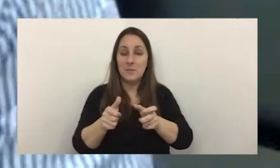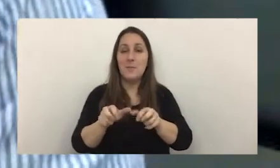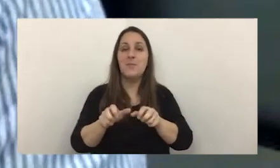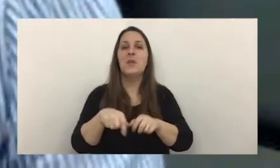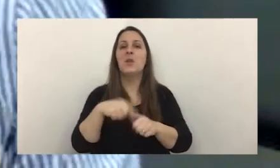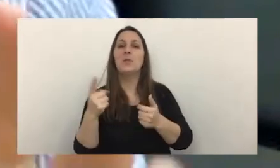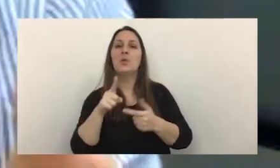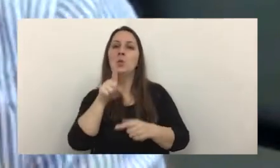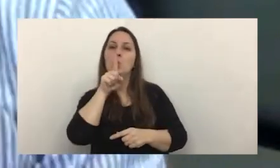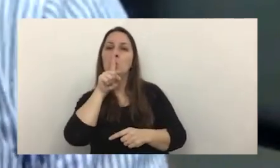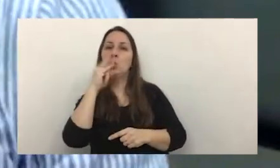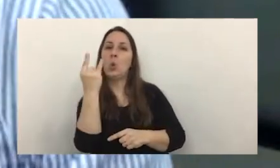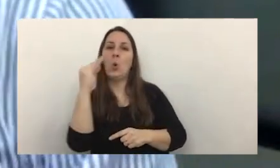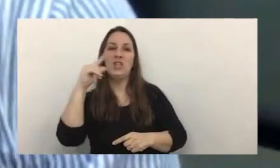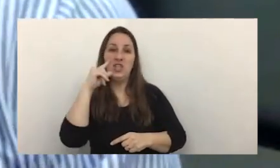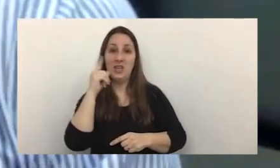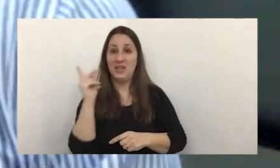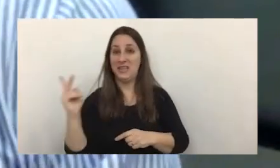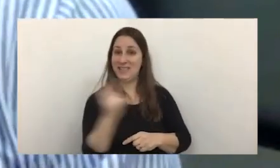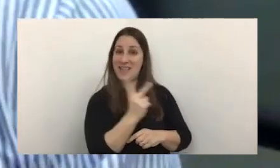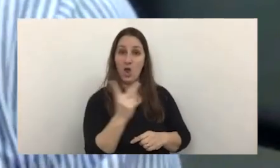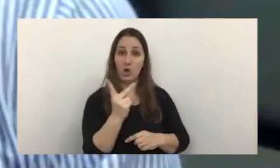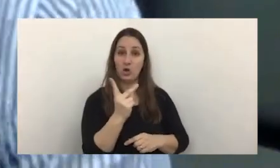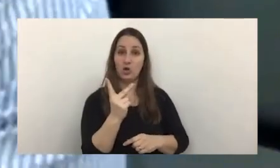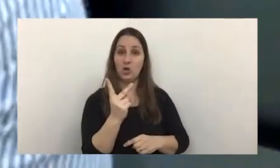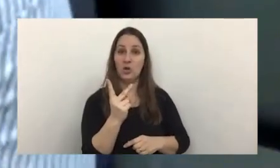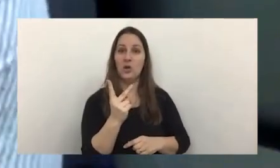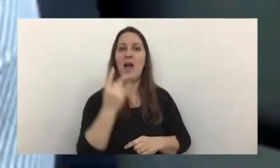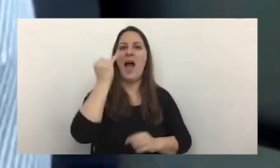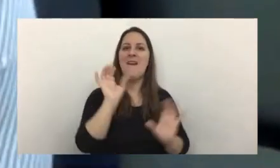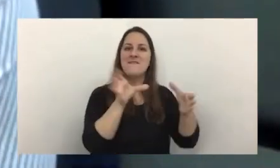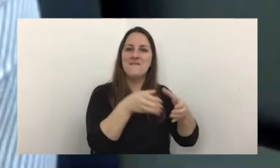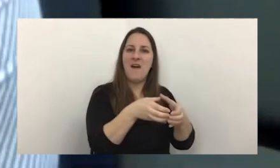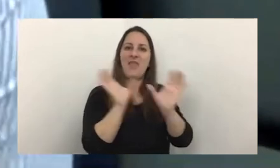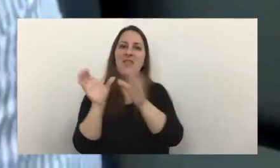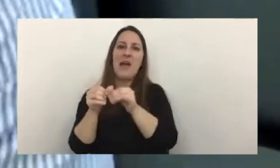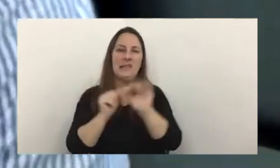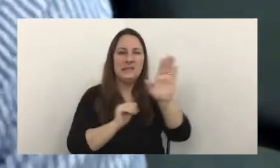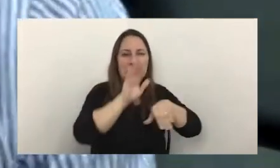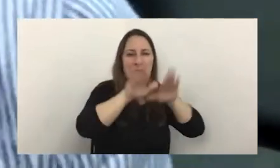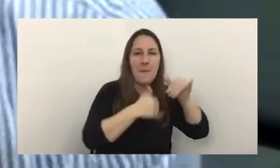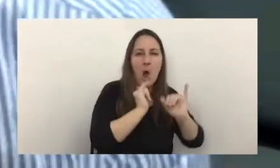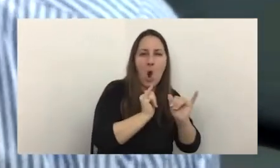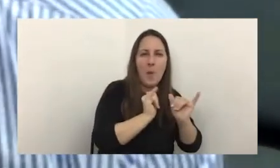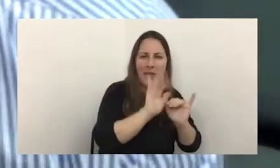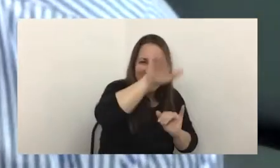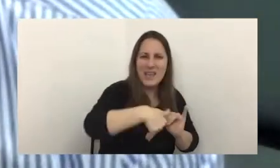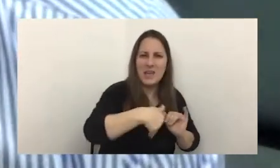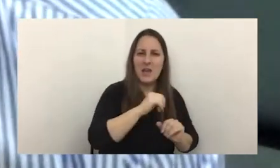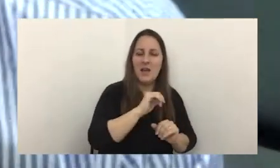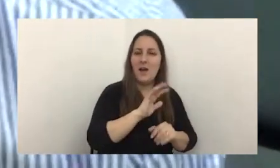otra es twitch en esas dos plataformas hay bandas que cooptan adolescentes para que delincan